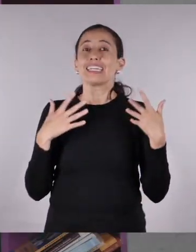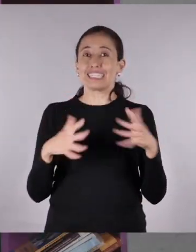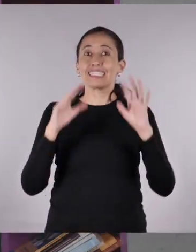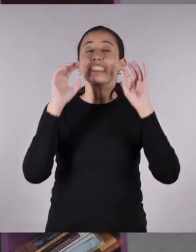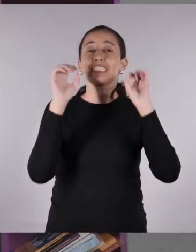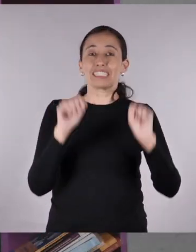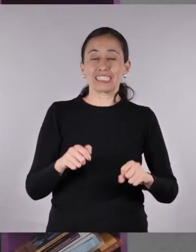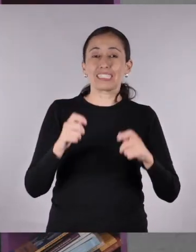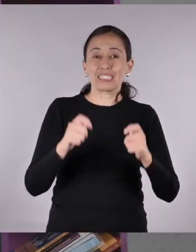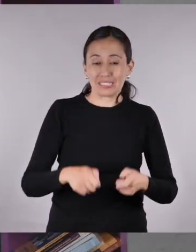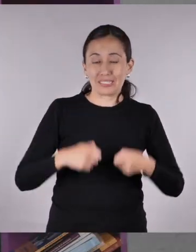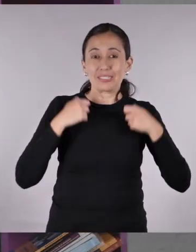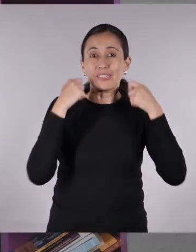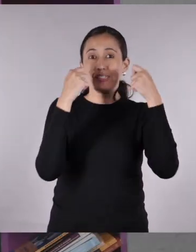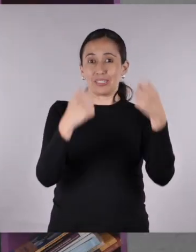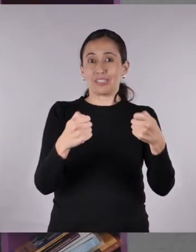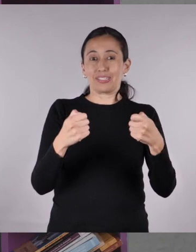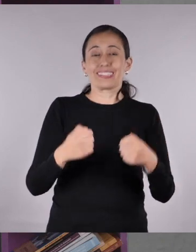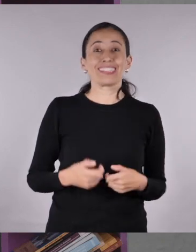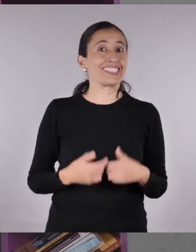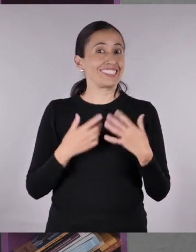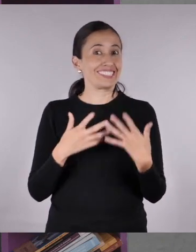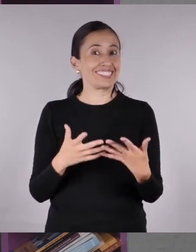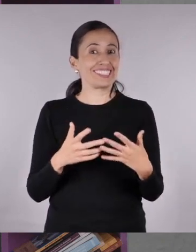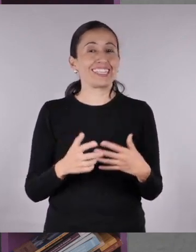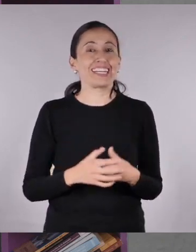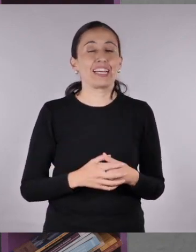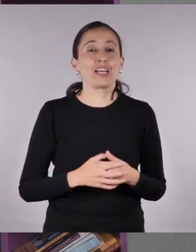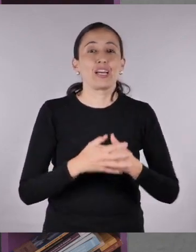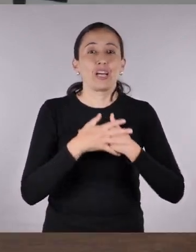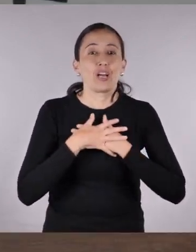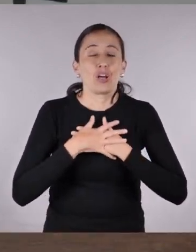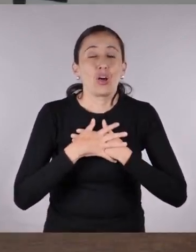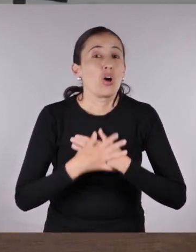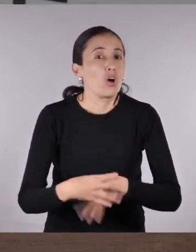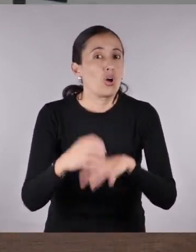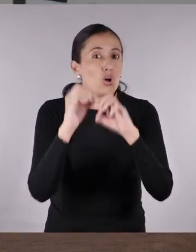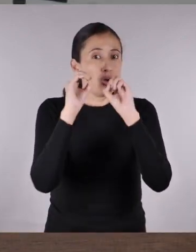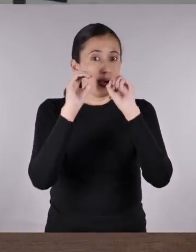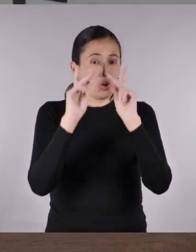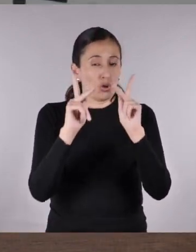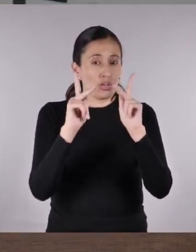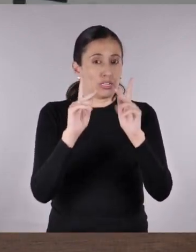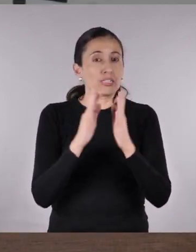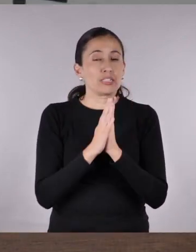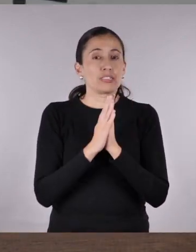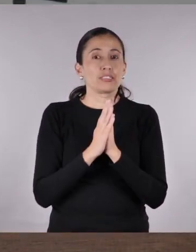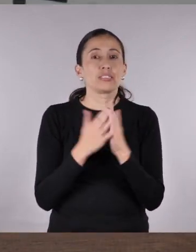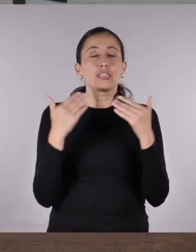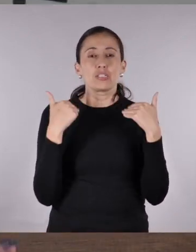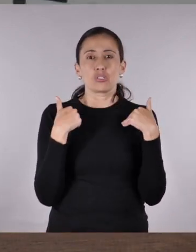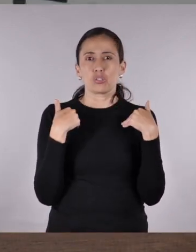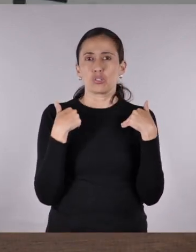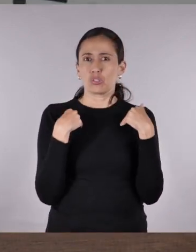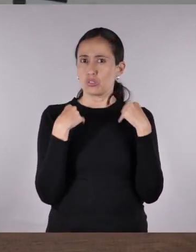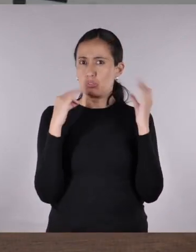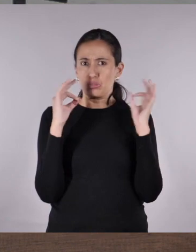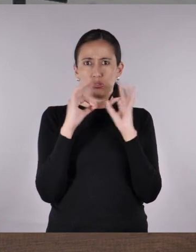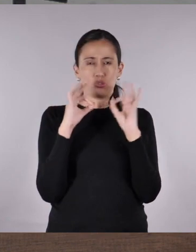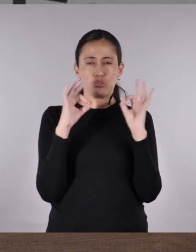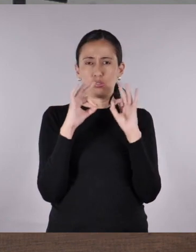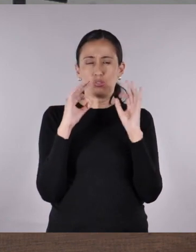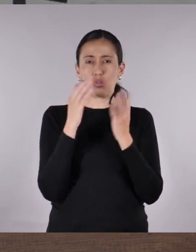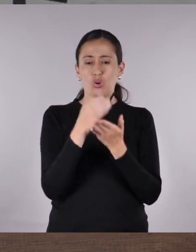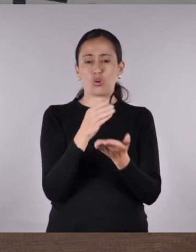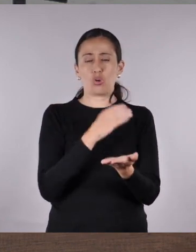A la final sí pude inscribir mi corto. ¡Qué emoción! Ok, como les contaba antes, no me afectaría